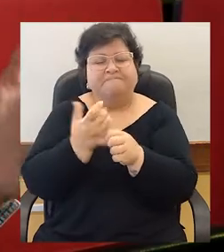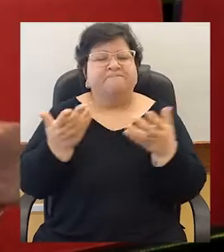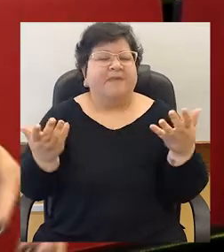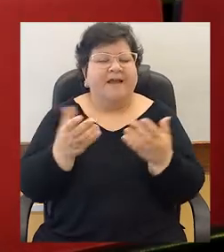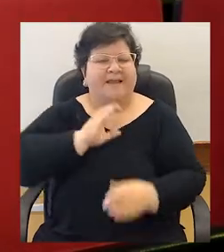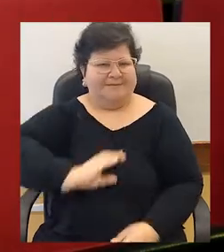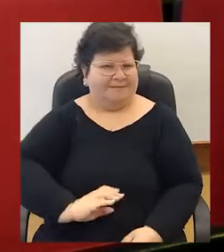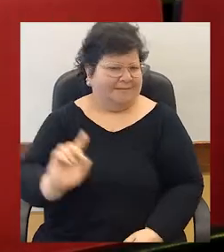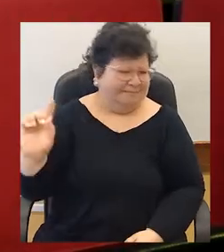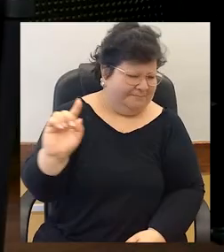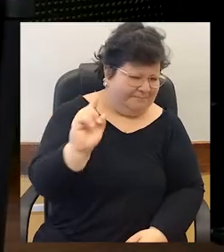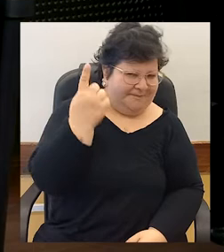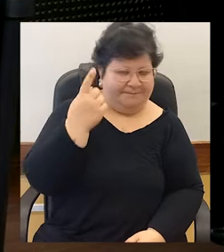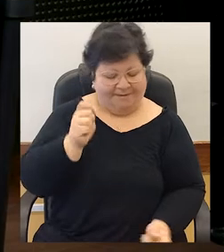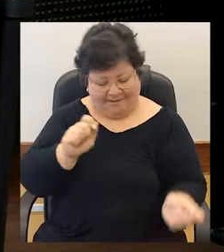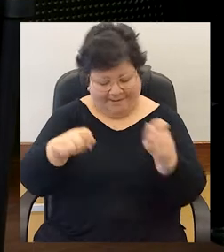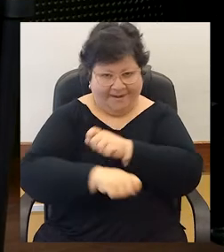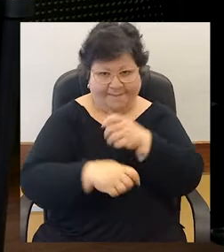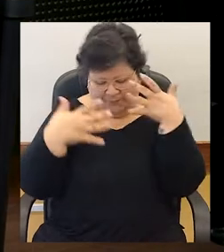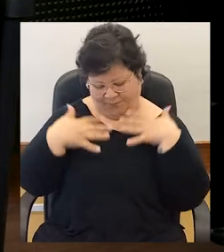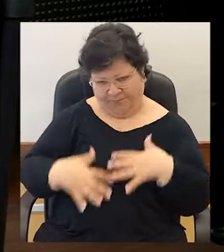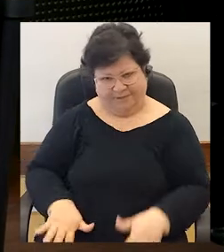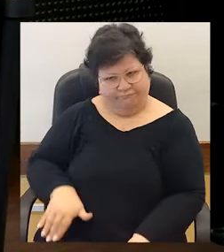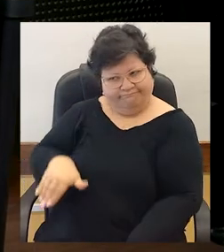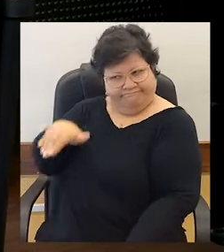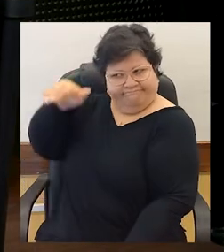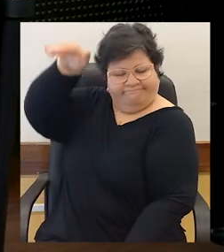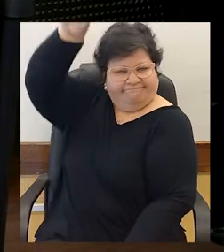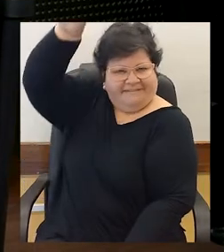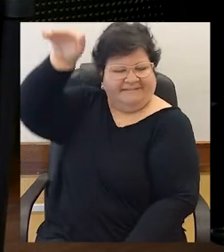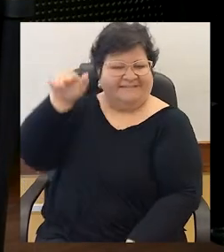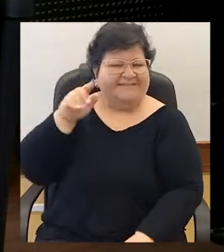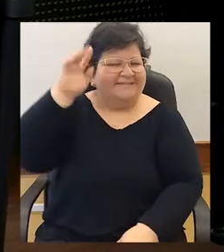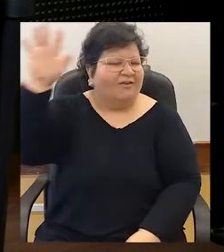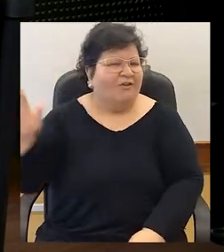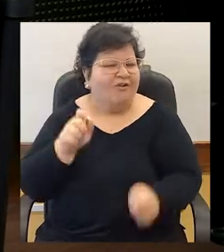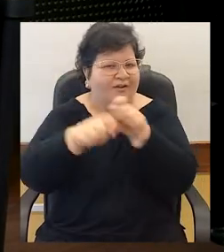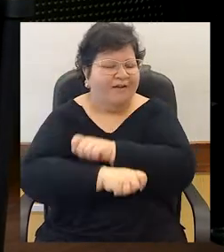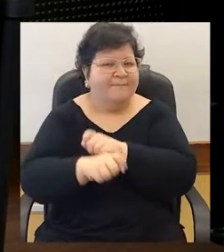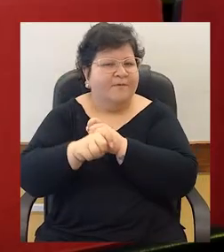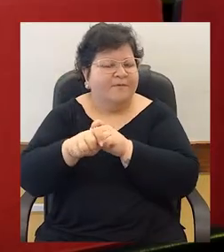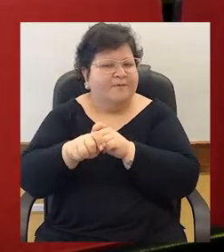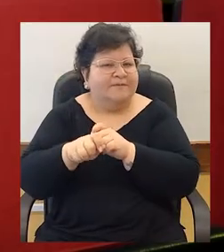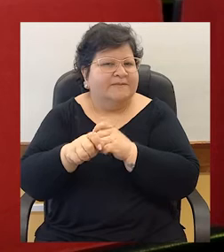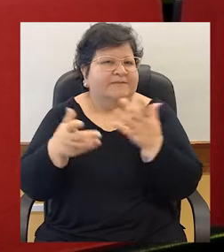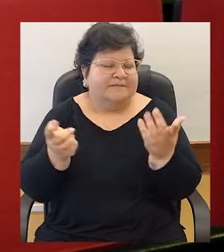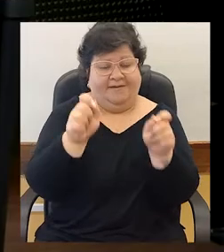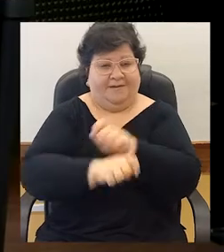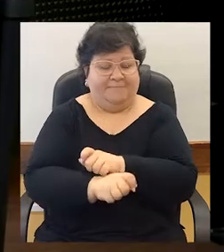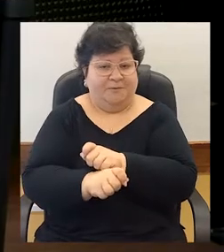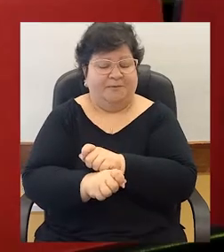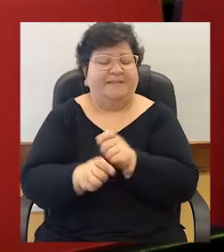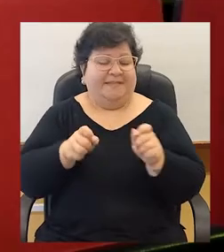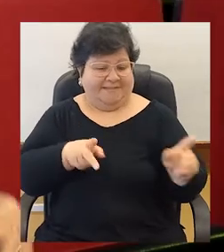principal los cambios físicos, psicológicos y sociales que suceden durante esa etapa. También